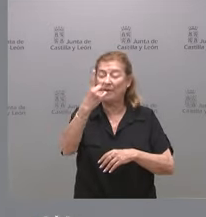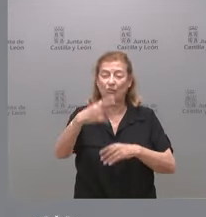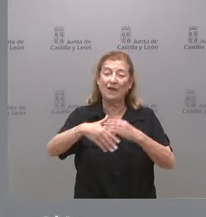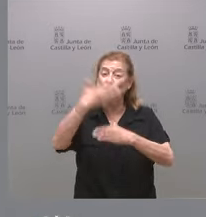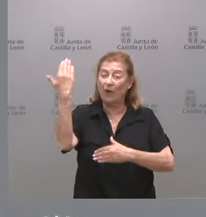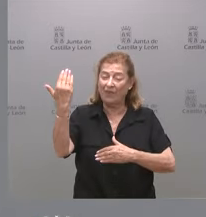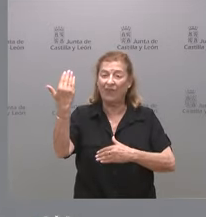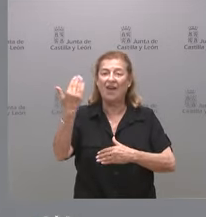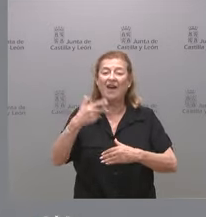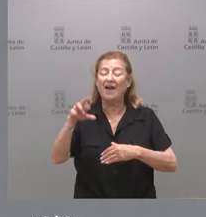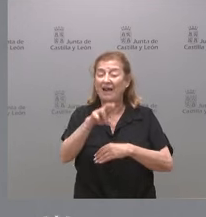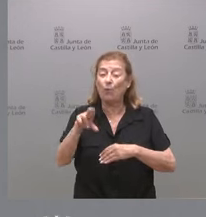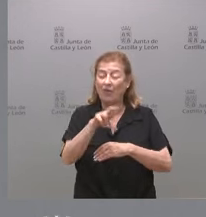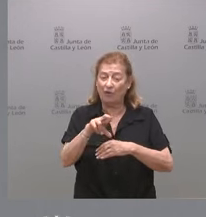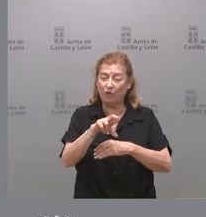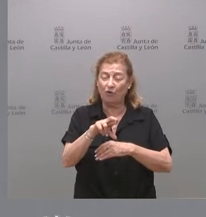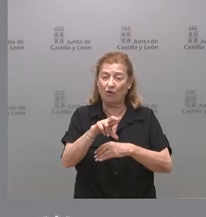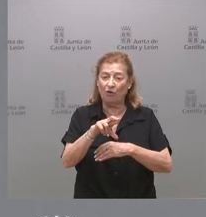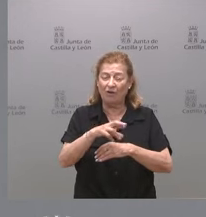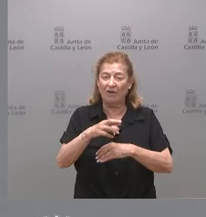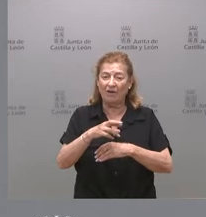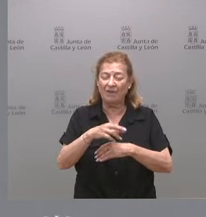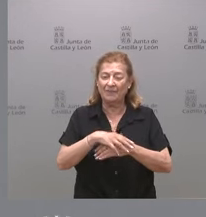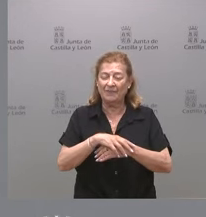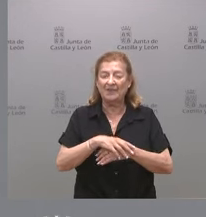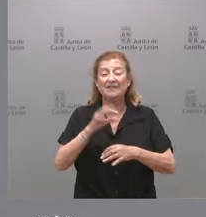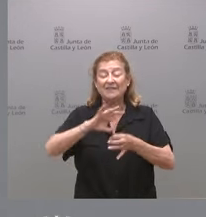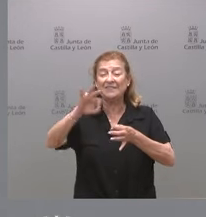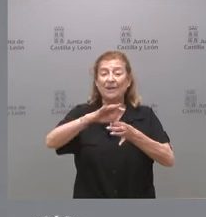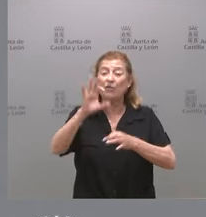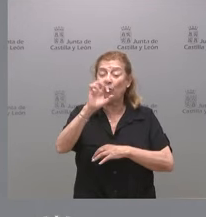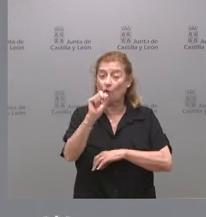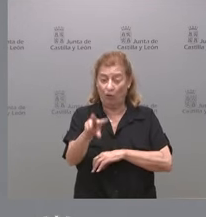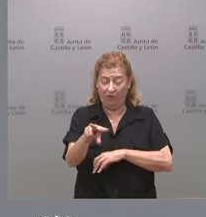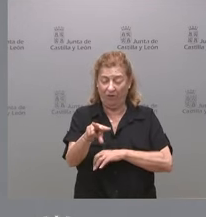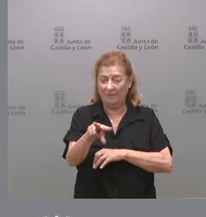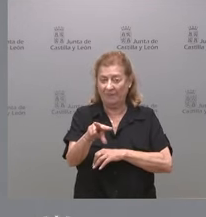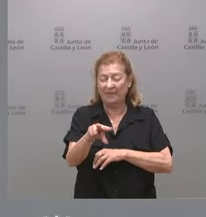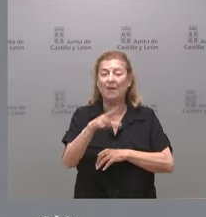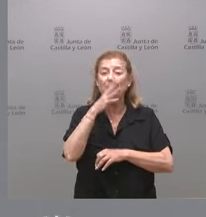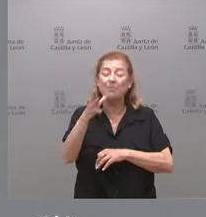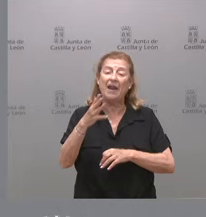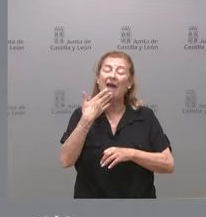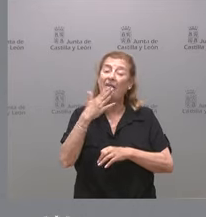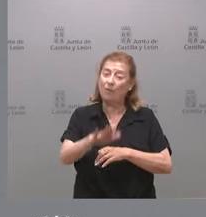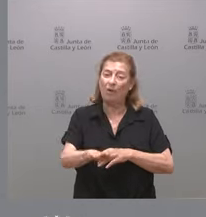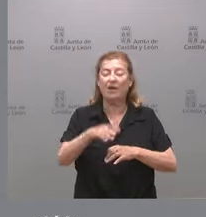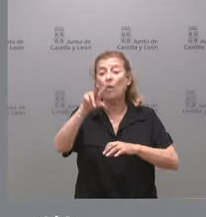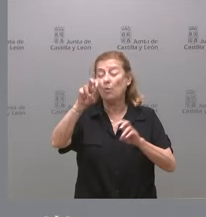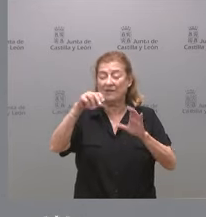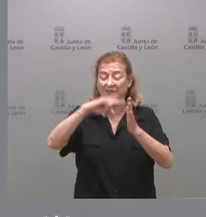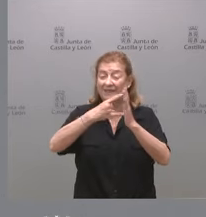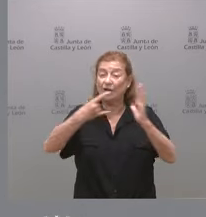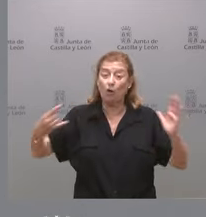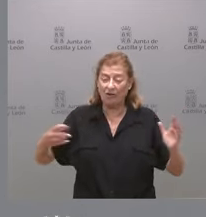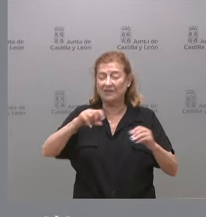la regulación del servicio 012 para adecuarlo a las nuevas tecnologías y